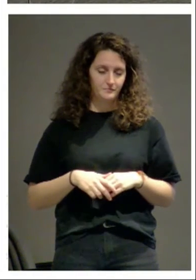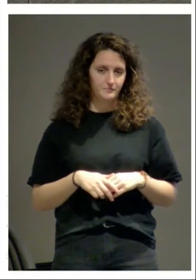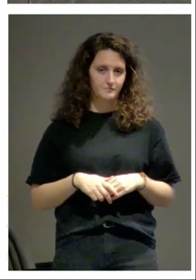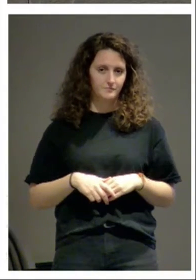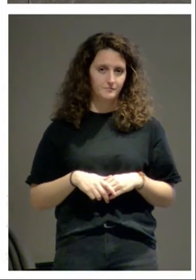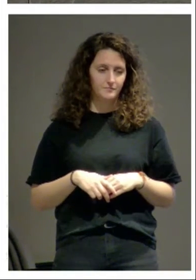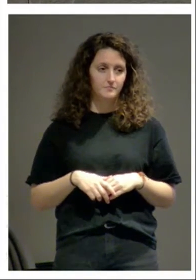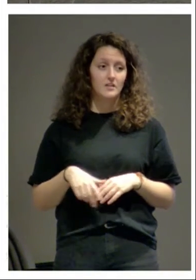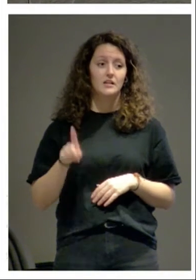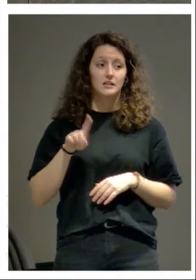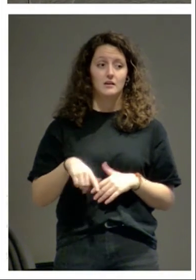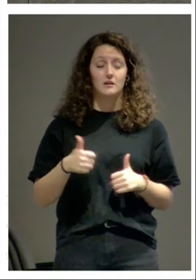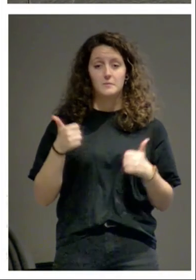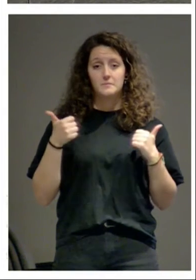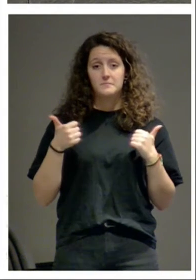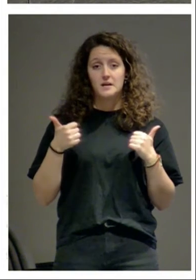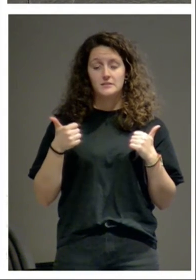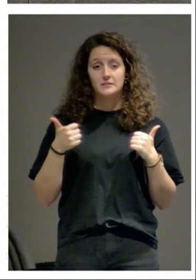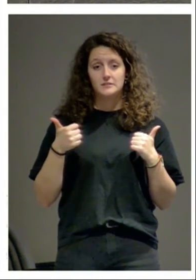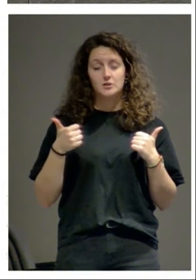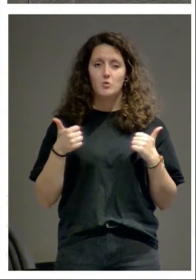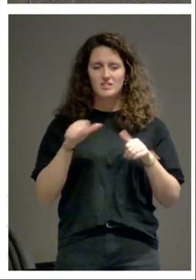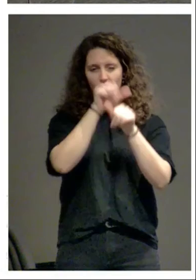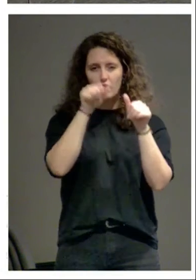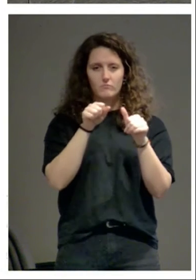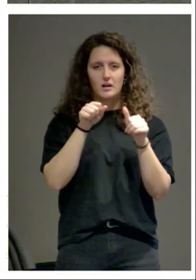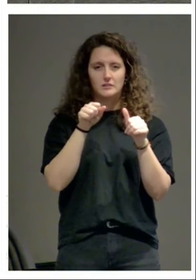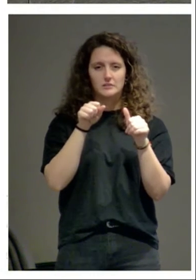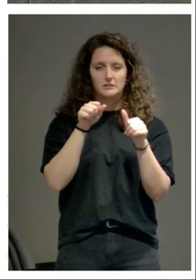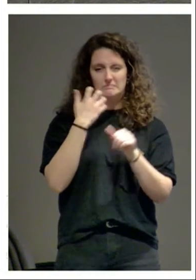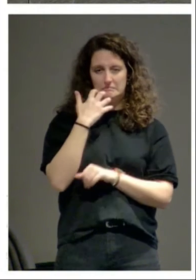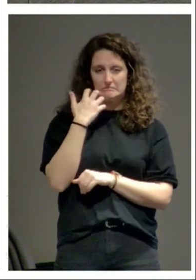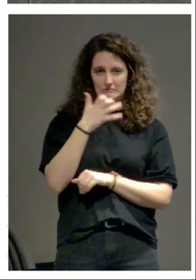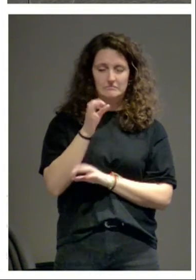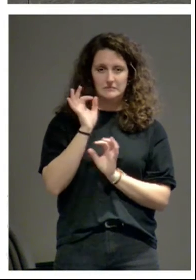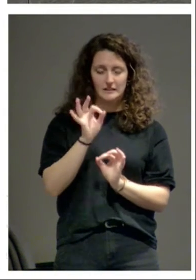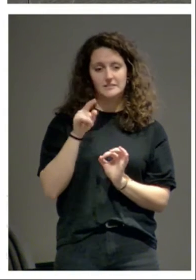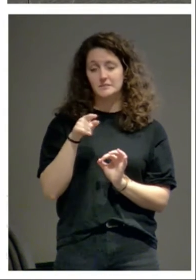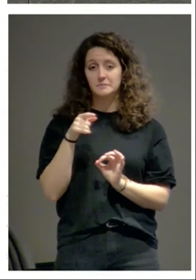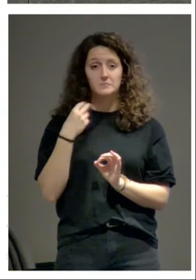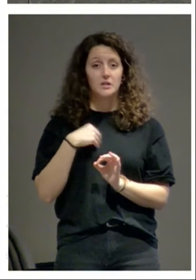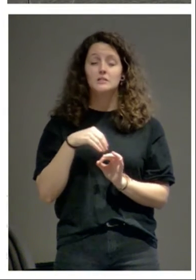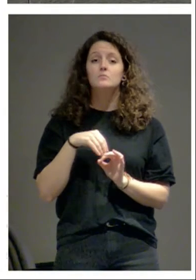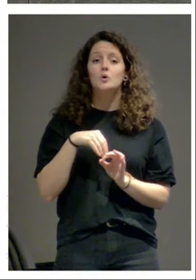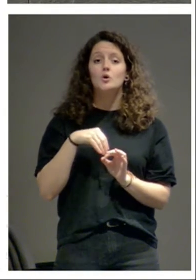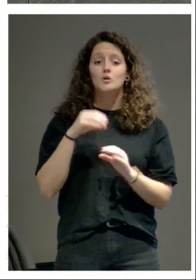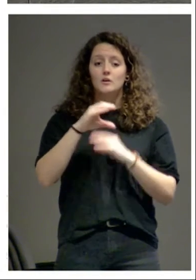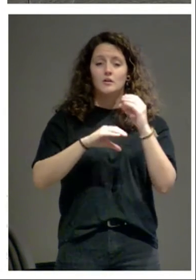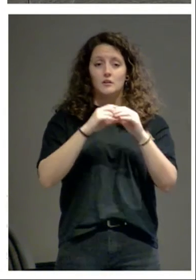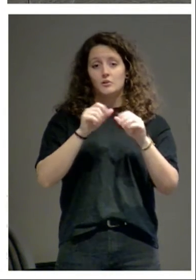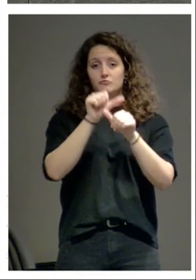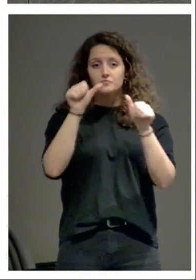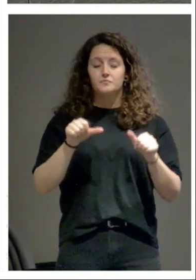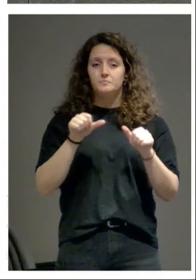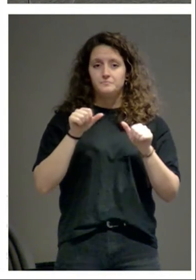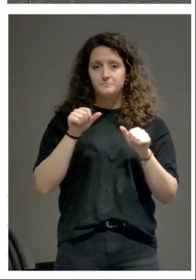y más todavía estos quiebros extraños que hay por aquí corresponden a una manera de tratar las monturas que está en